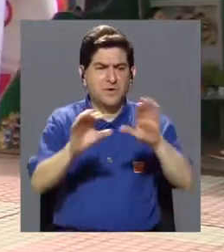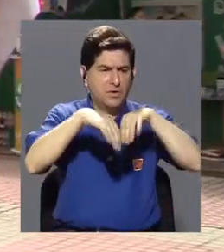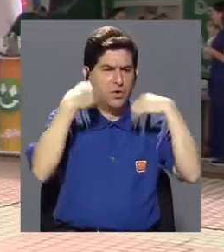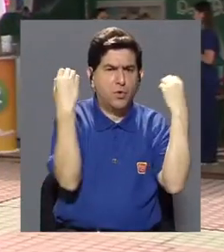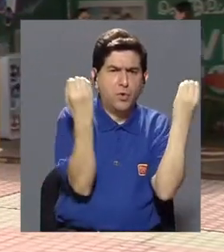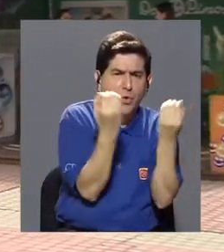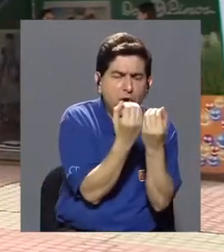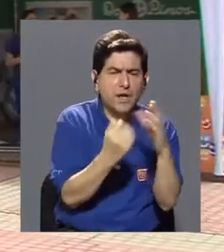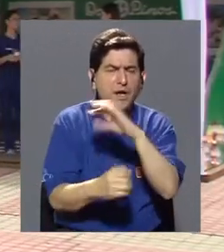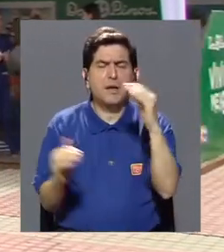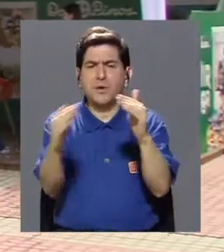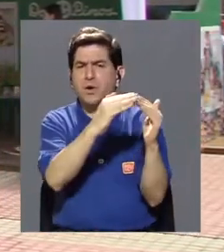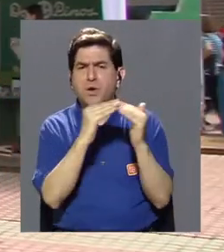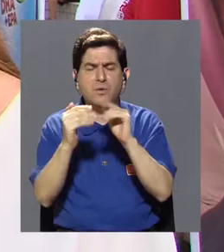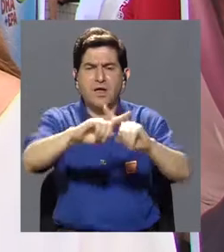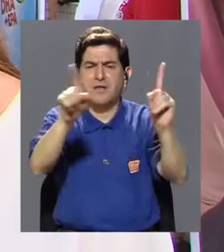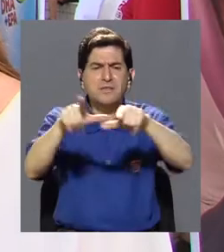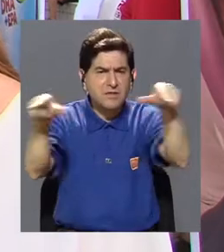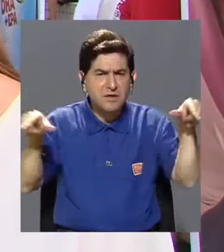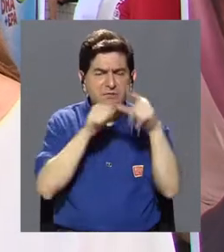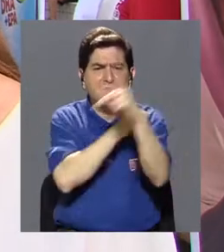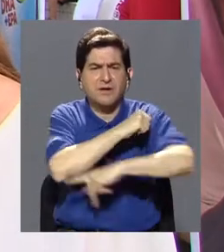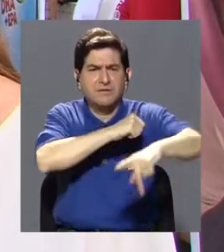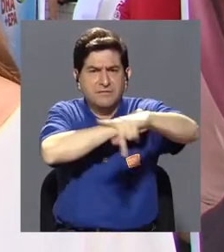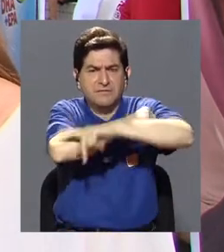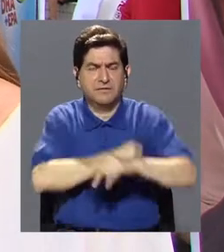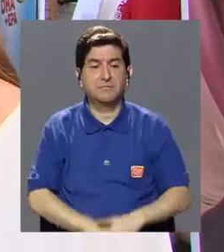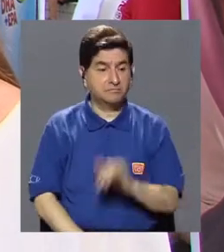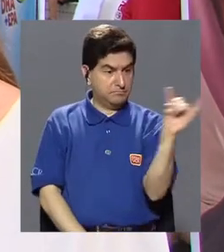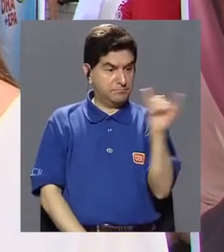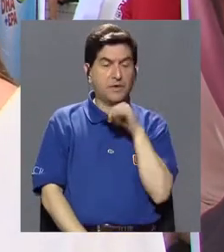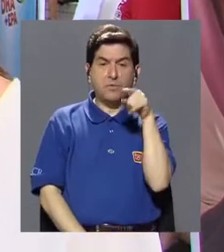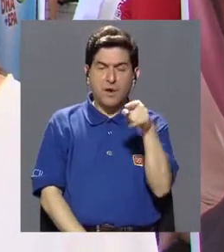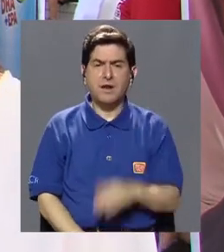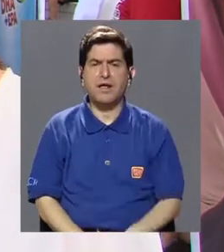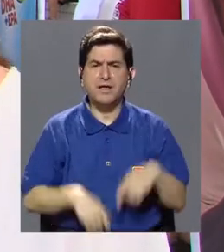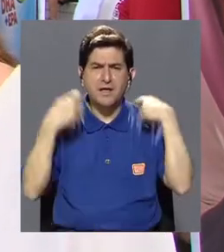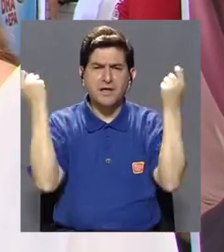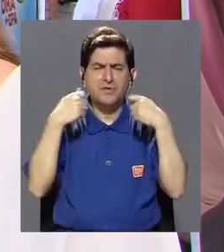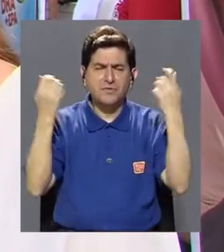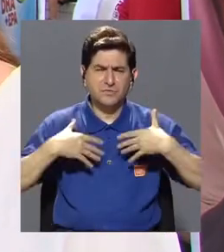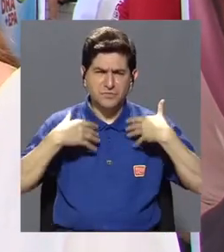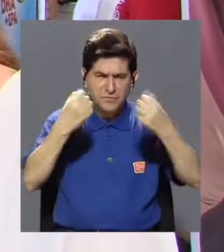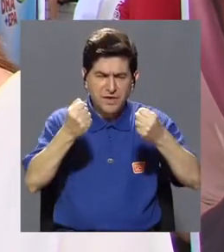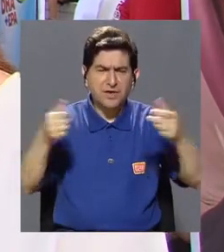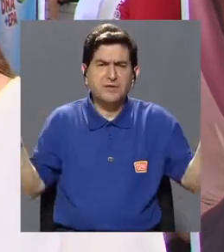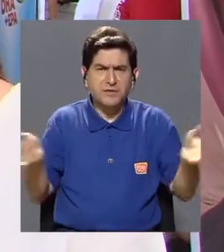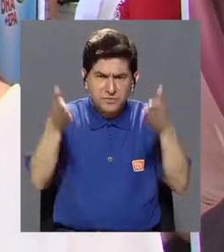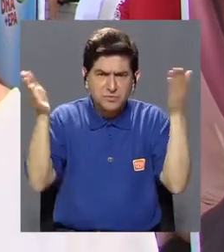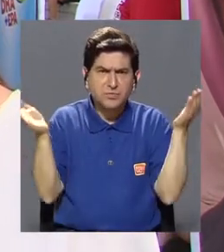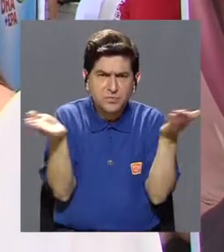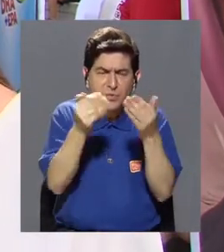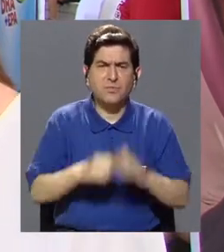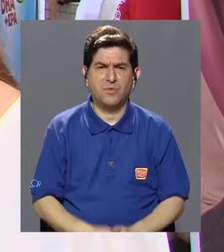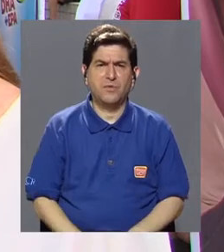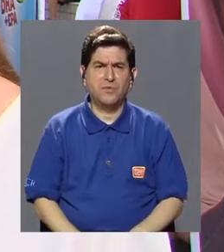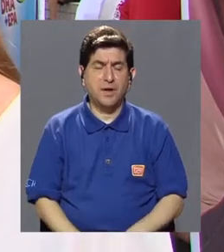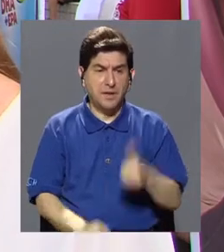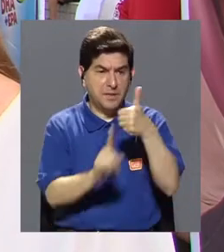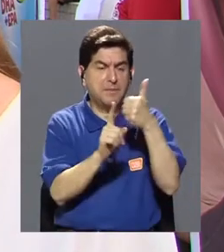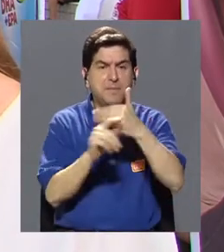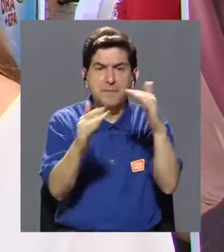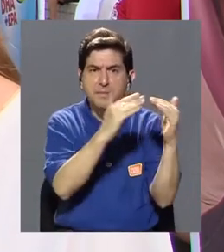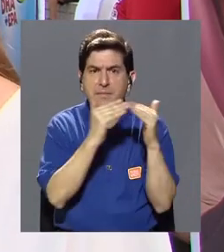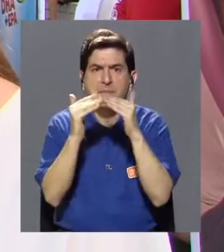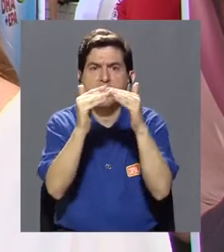organizaciones y a la población en diferentes partes del país para que también hagan ferias de la salud y que promuevan entre las mismas